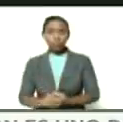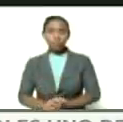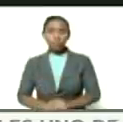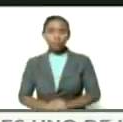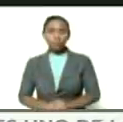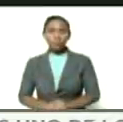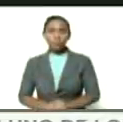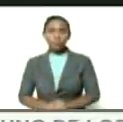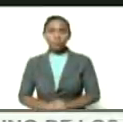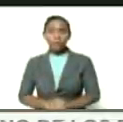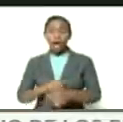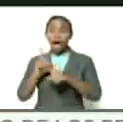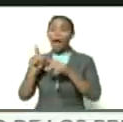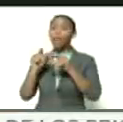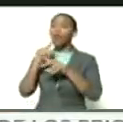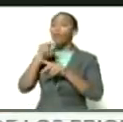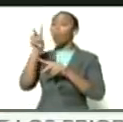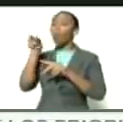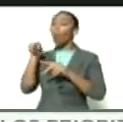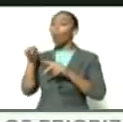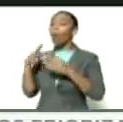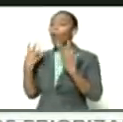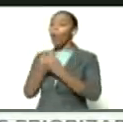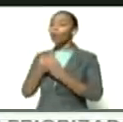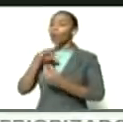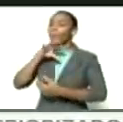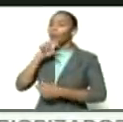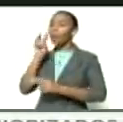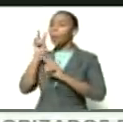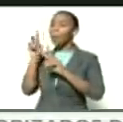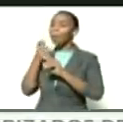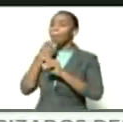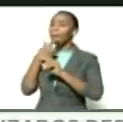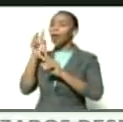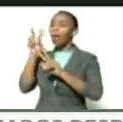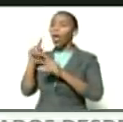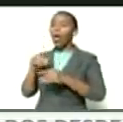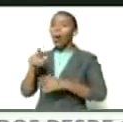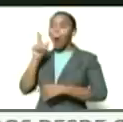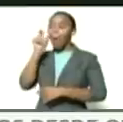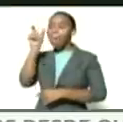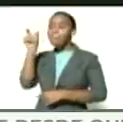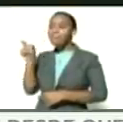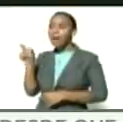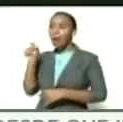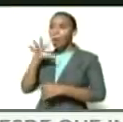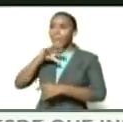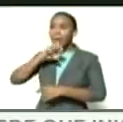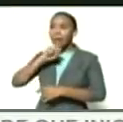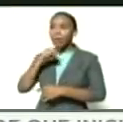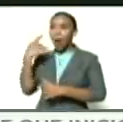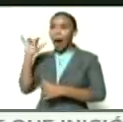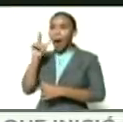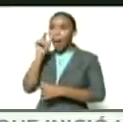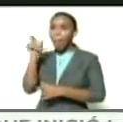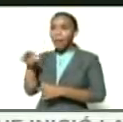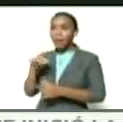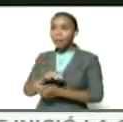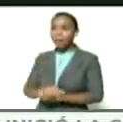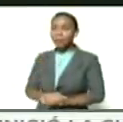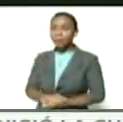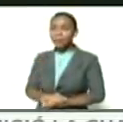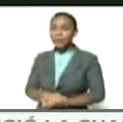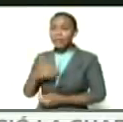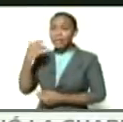mira ya está Doyli Hernández con su perrito que bello vale mira Doyli Hernández con un perrito ¿quién es Doyli? mira y